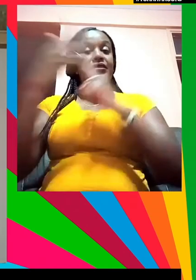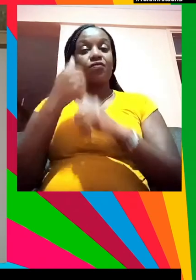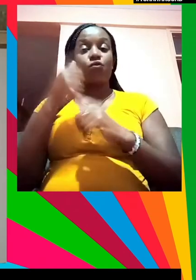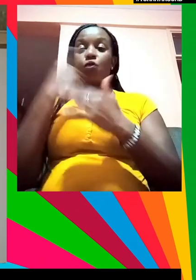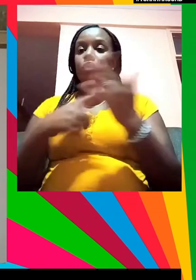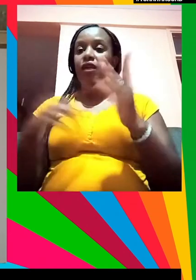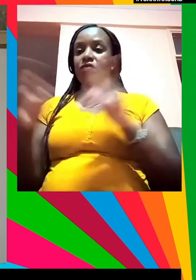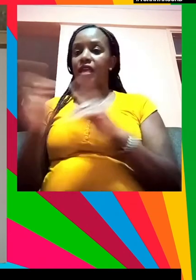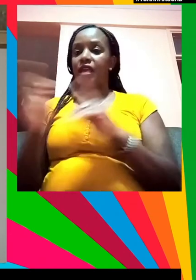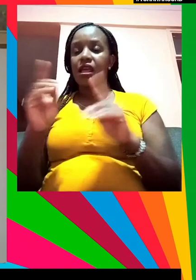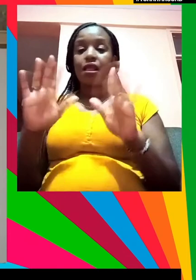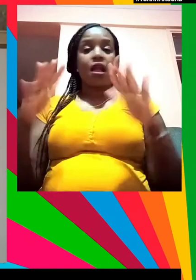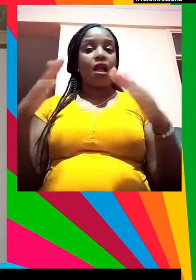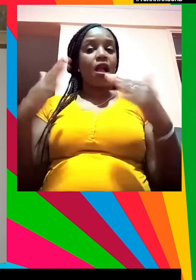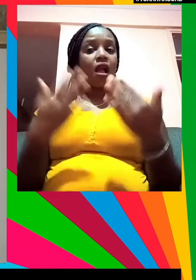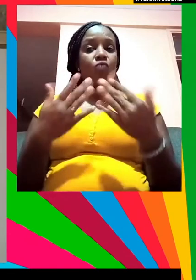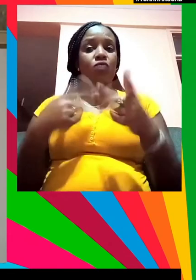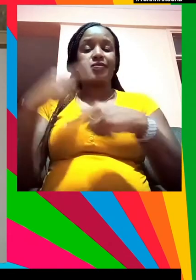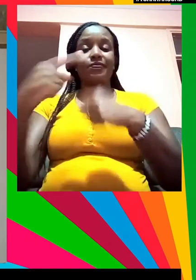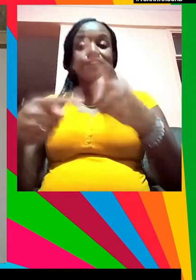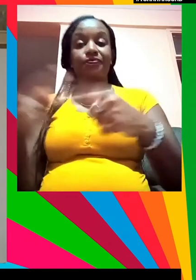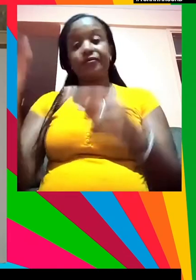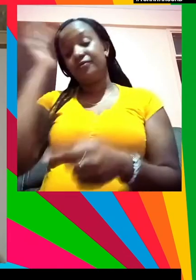en sanidad nutrición educación